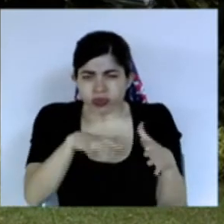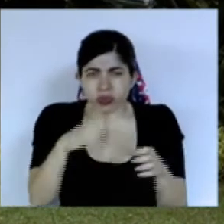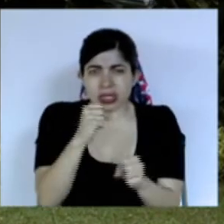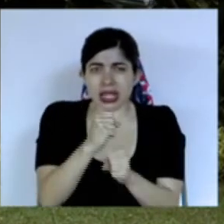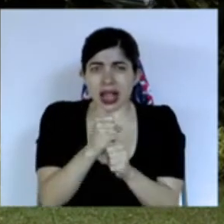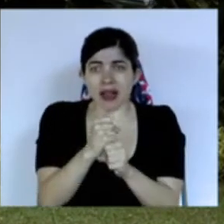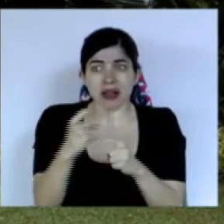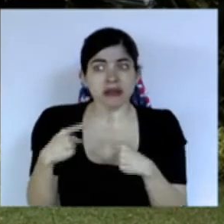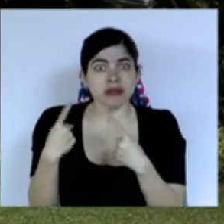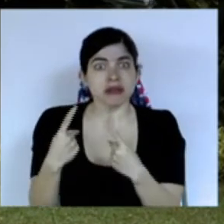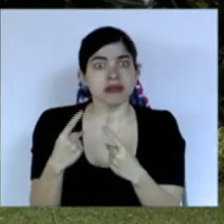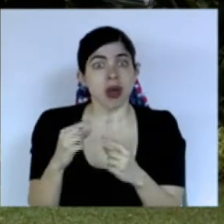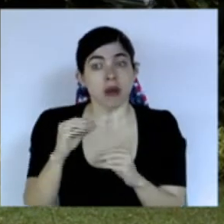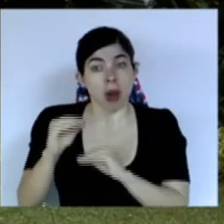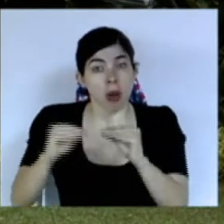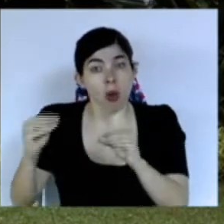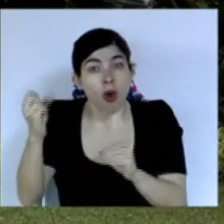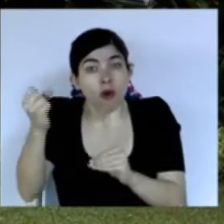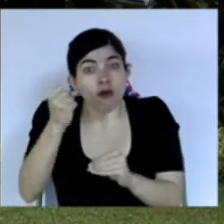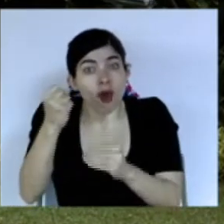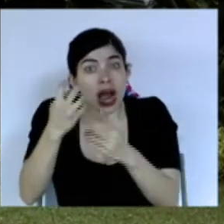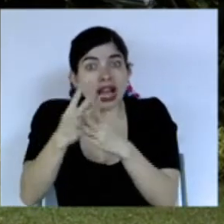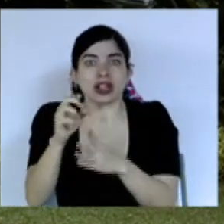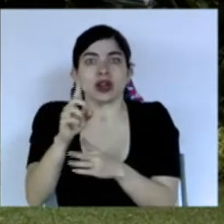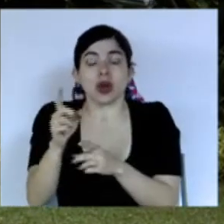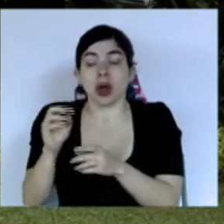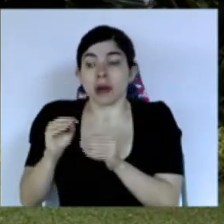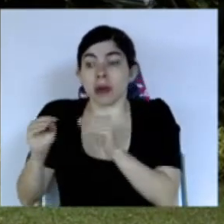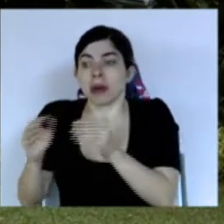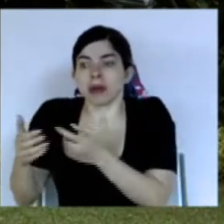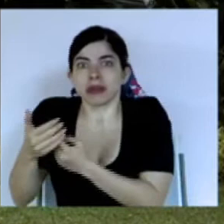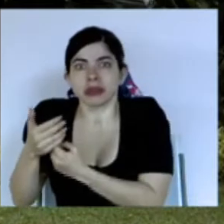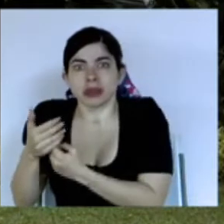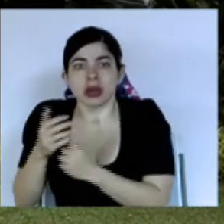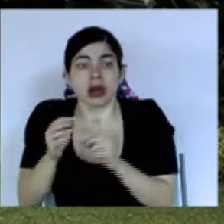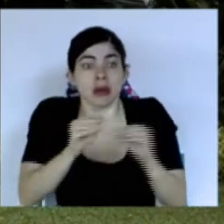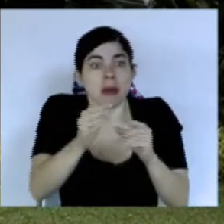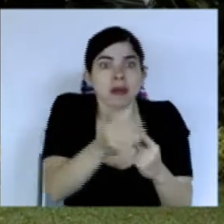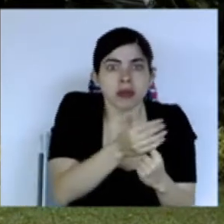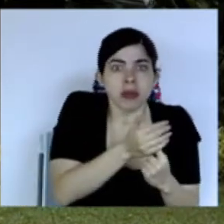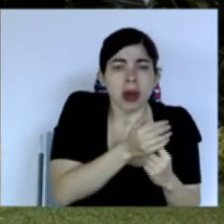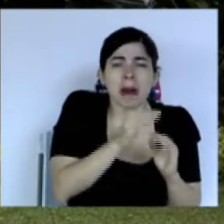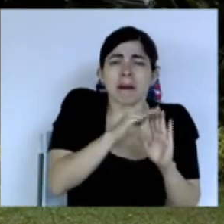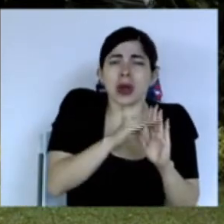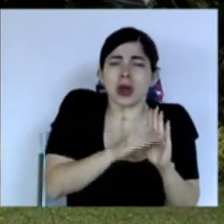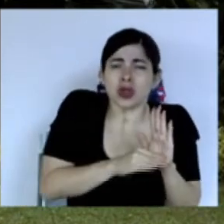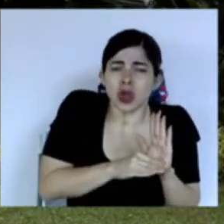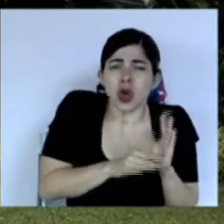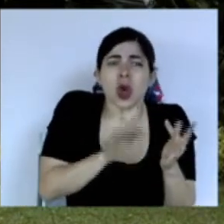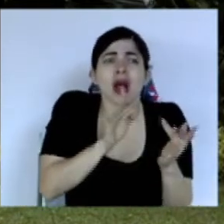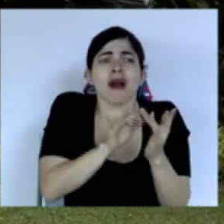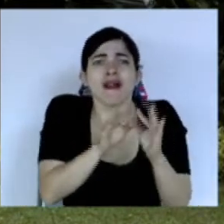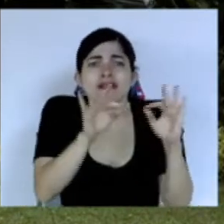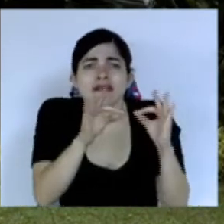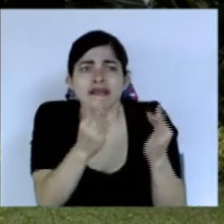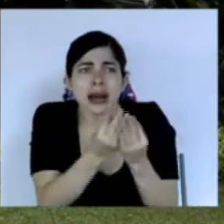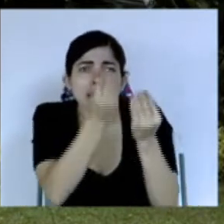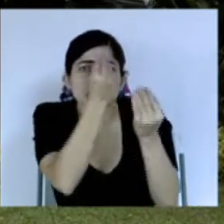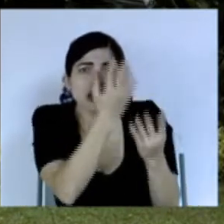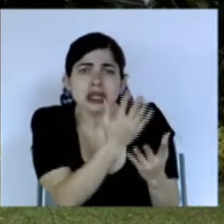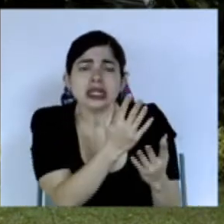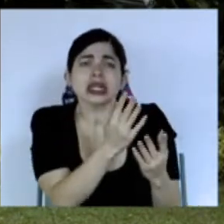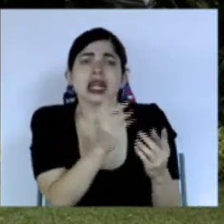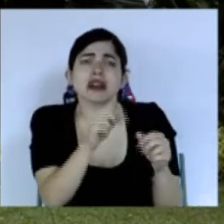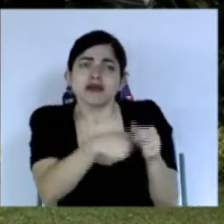no hemos tenido contagios masivos penitenciarios se han sido controlados se ha habido aislamiento se habido protocolos y se ha hablado con las familias para tener